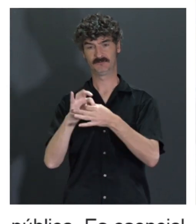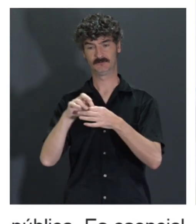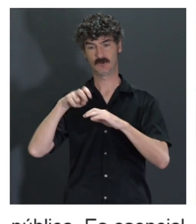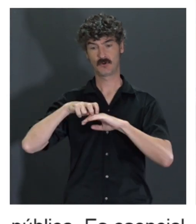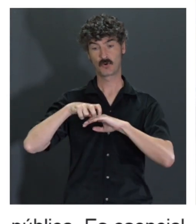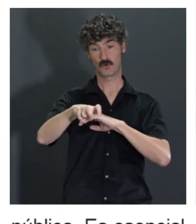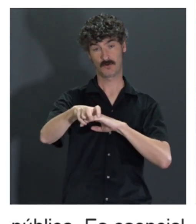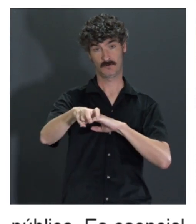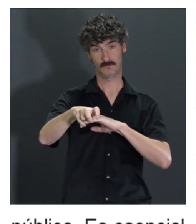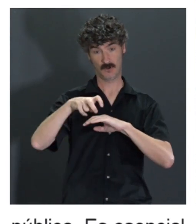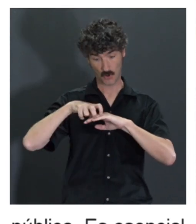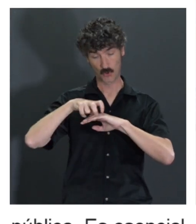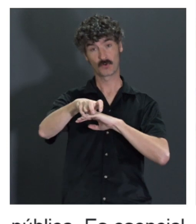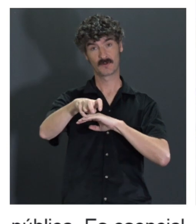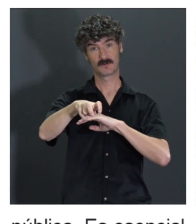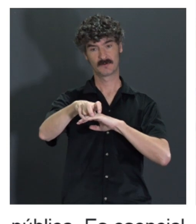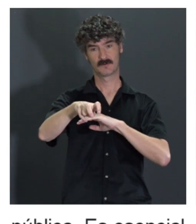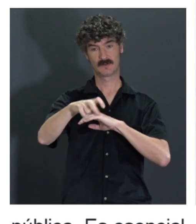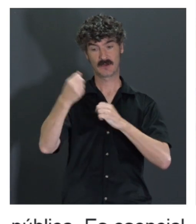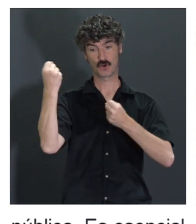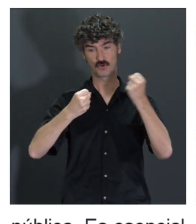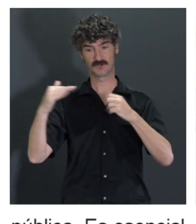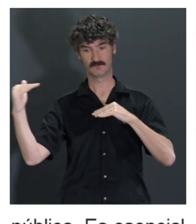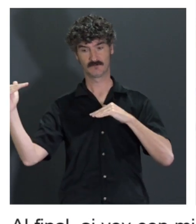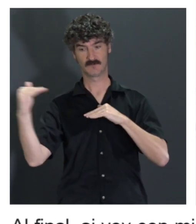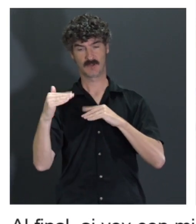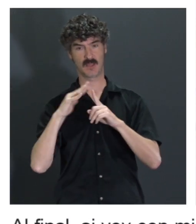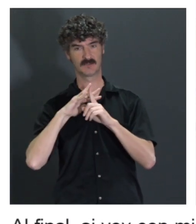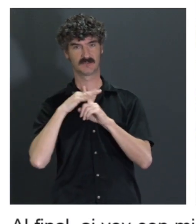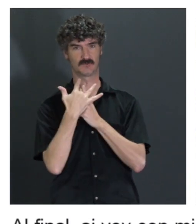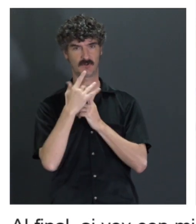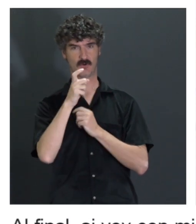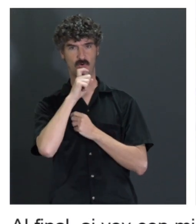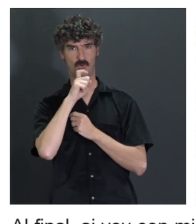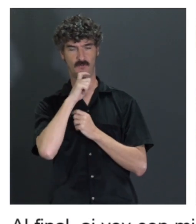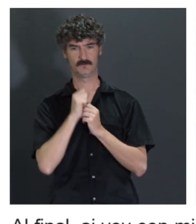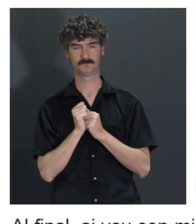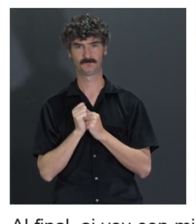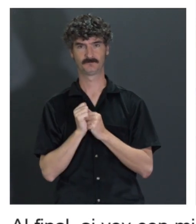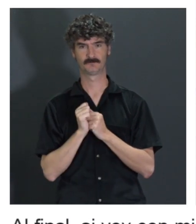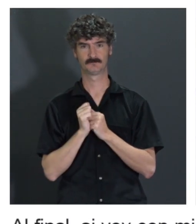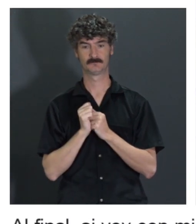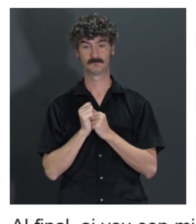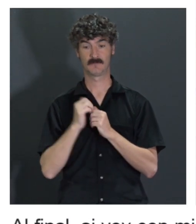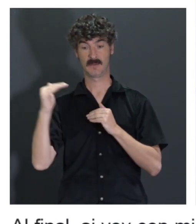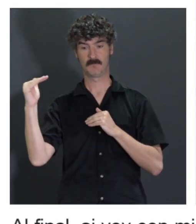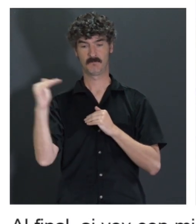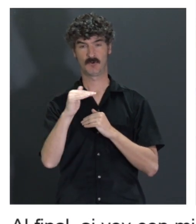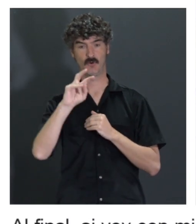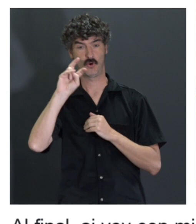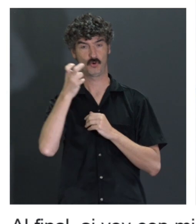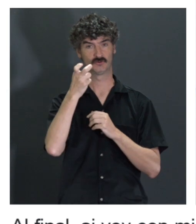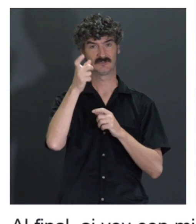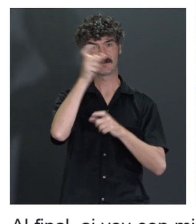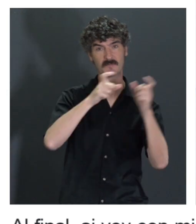paso de peatones, que el vehículo tenga en cuenta mi situación? O que el vehículo se pueda comunicar con otras